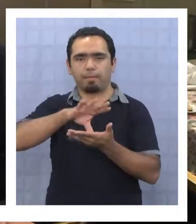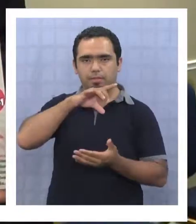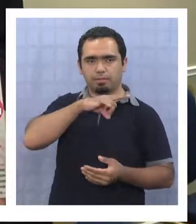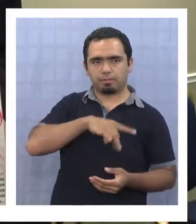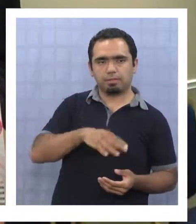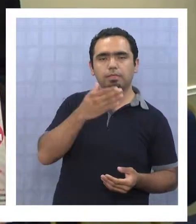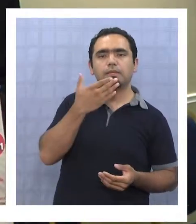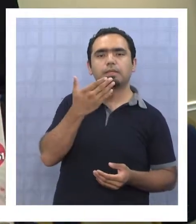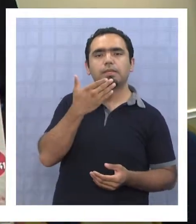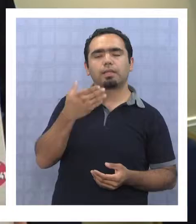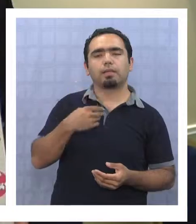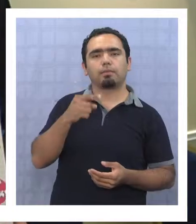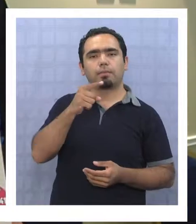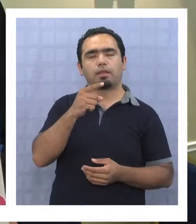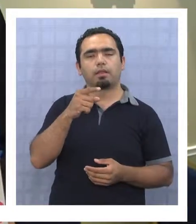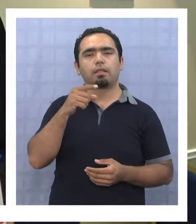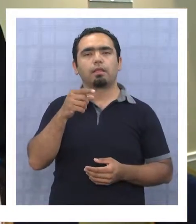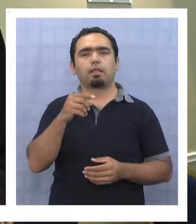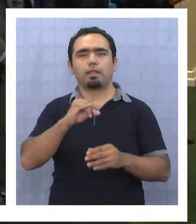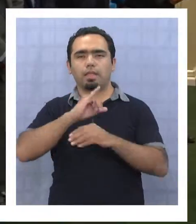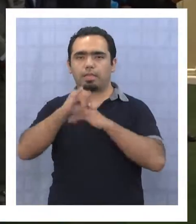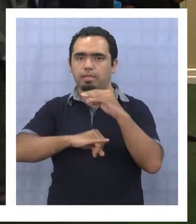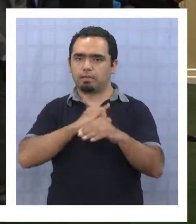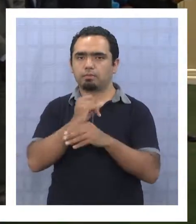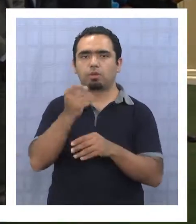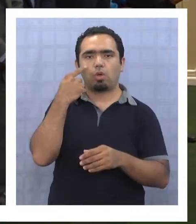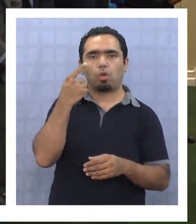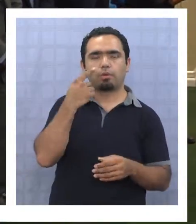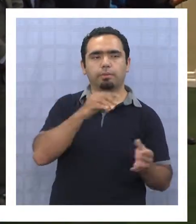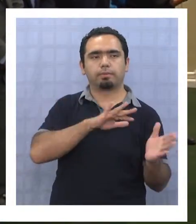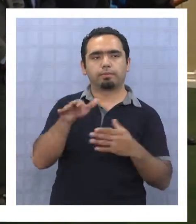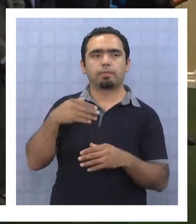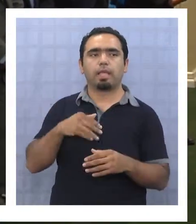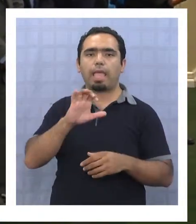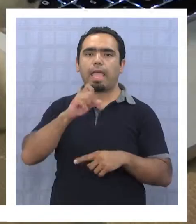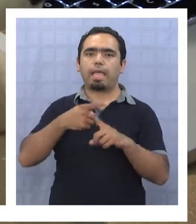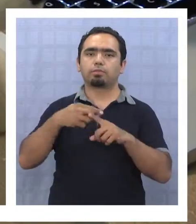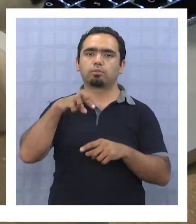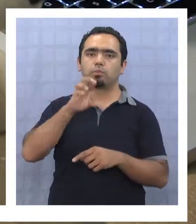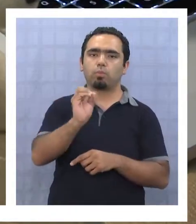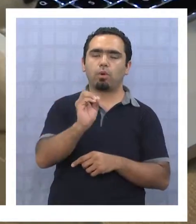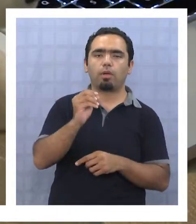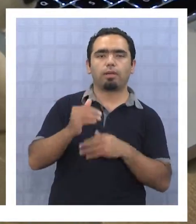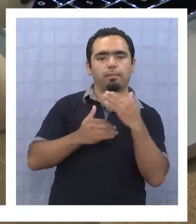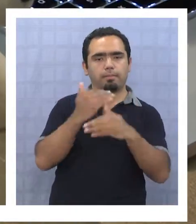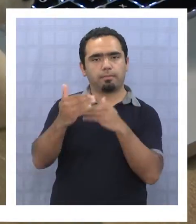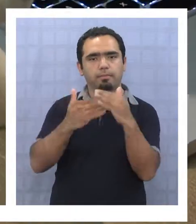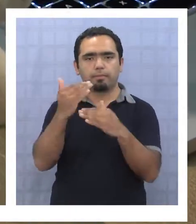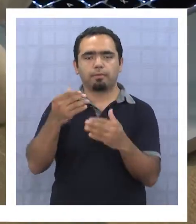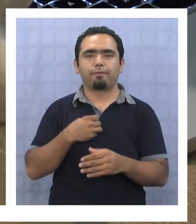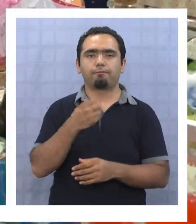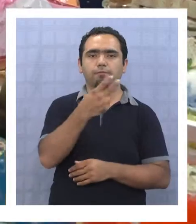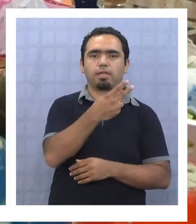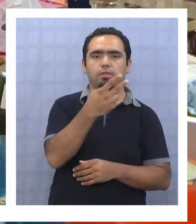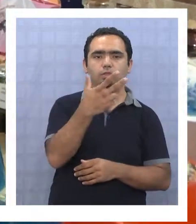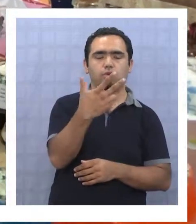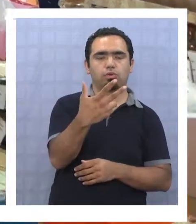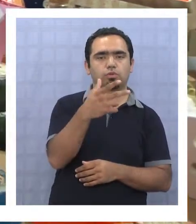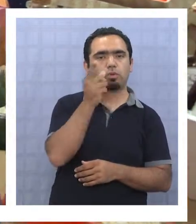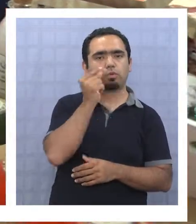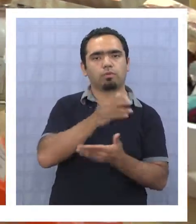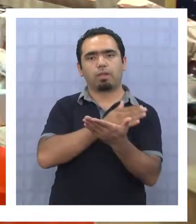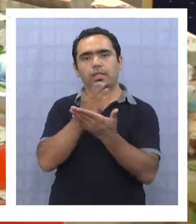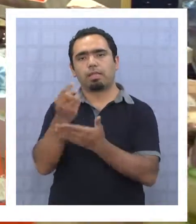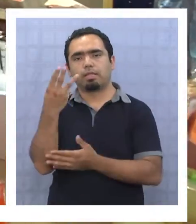está el comportamiento de los commodities a nivel internacional. La Expo Emprendedores se llevará a cabo desde el 28 al 30 de octubre y se